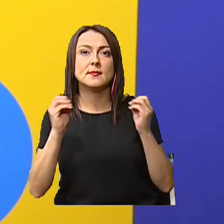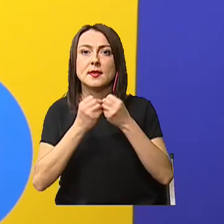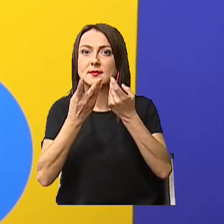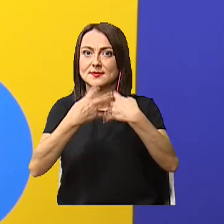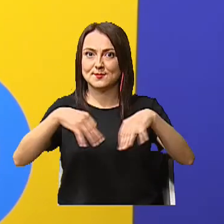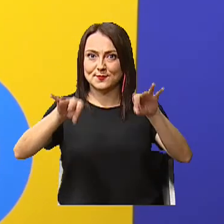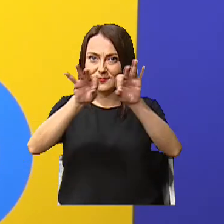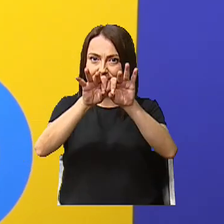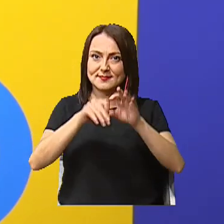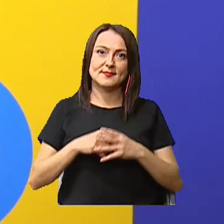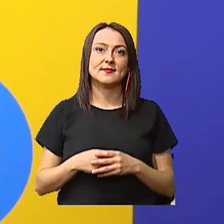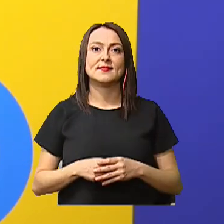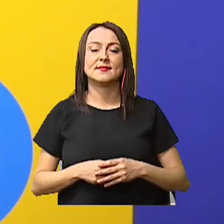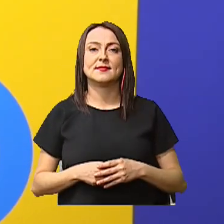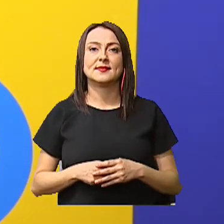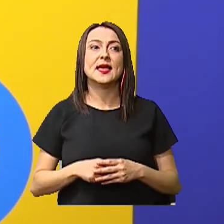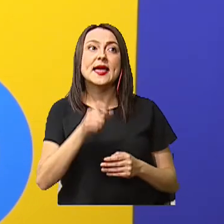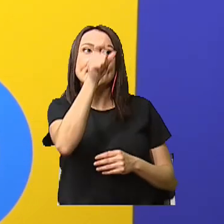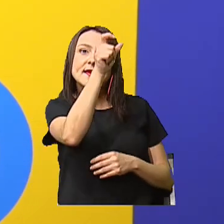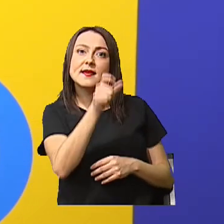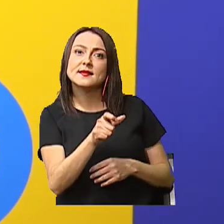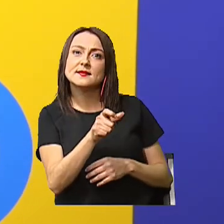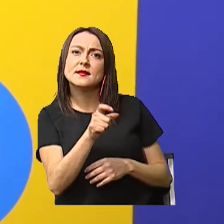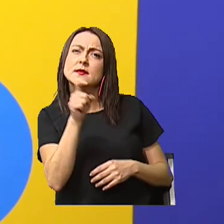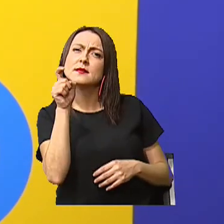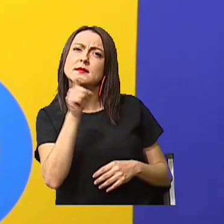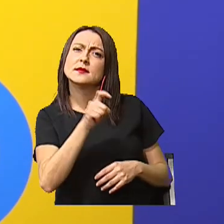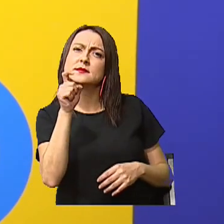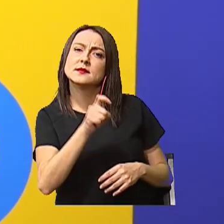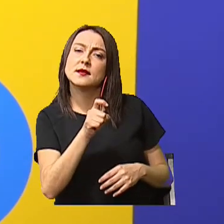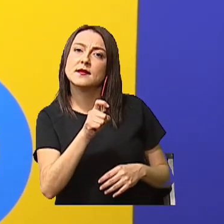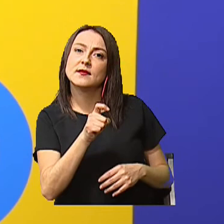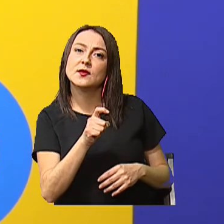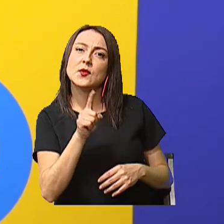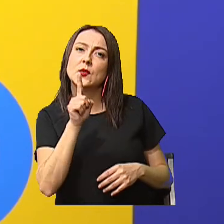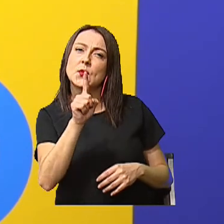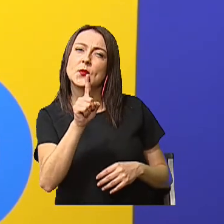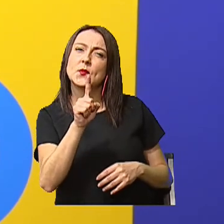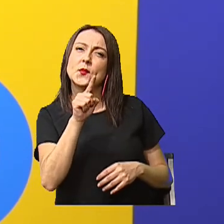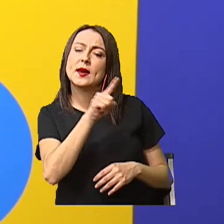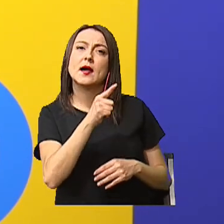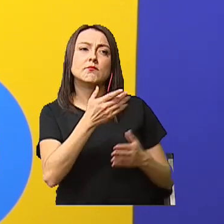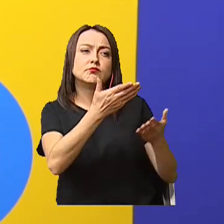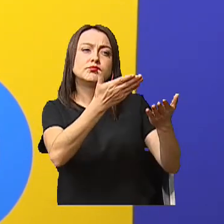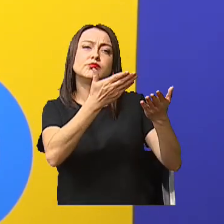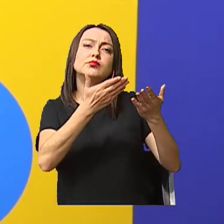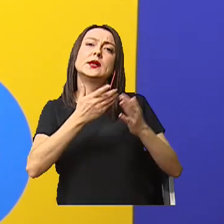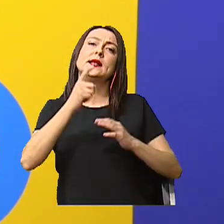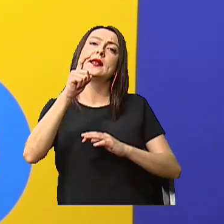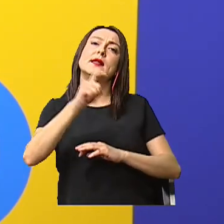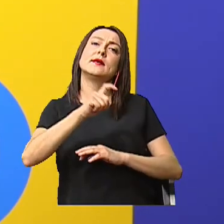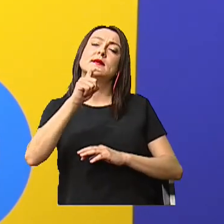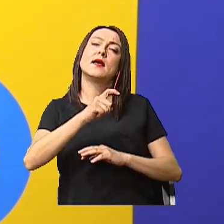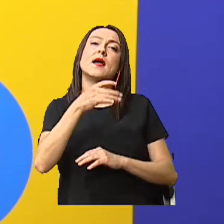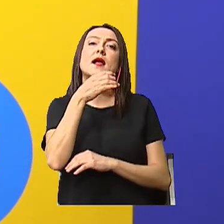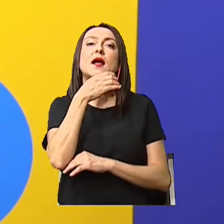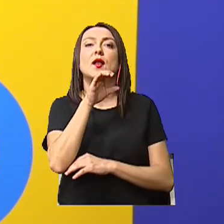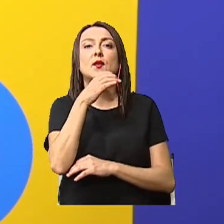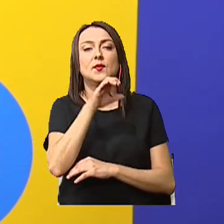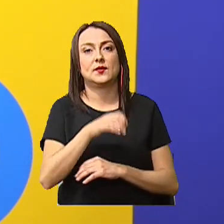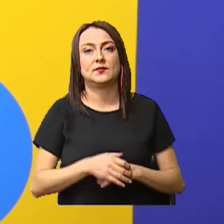importante Ella necesitaba Entonces Una de esas fuentes Necesarias De calor